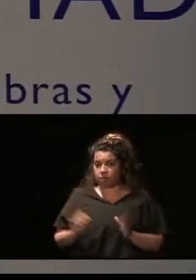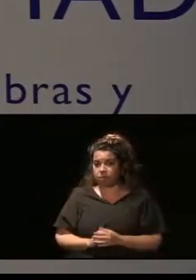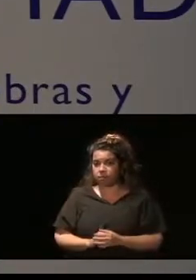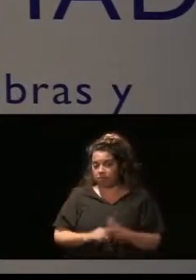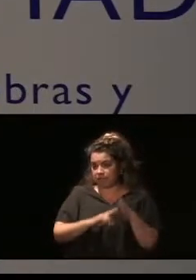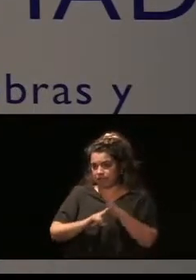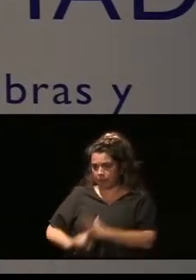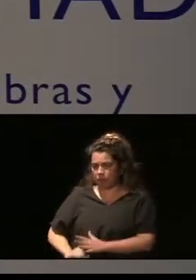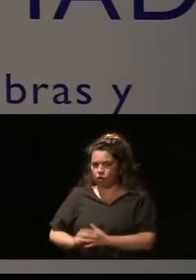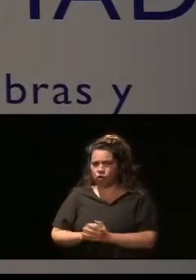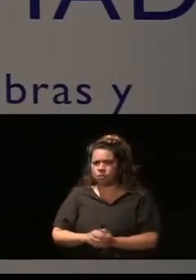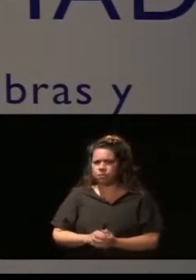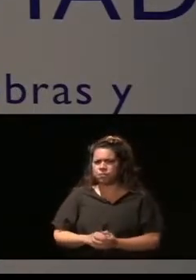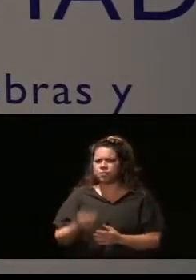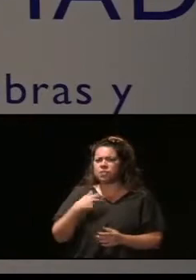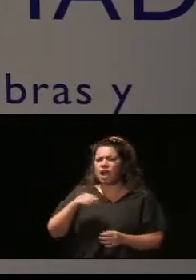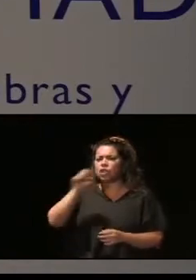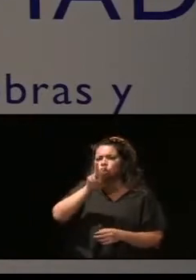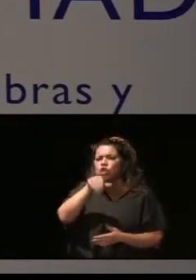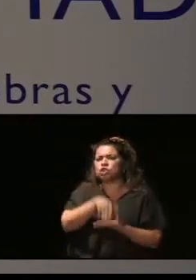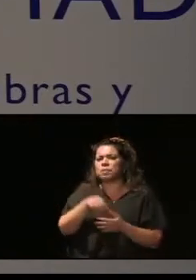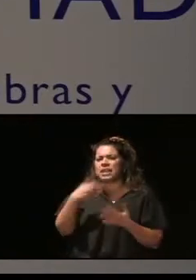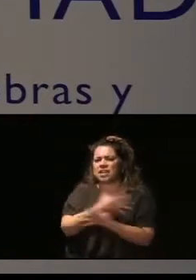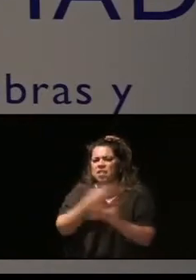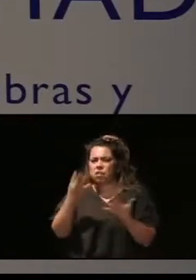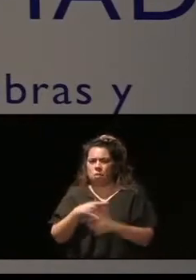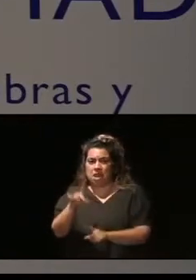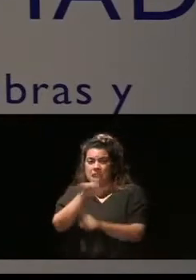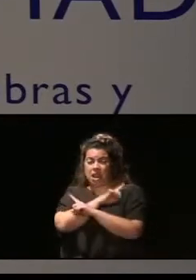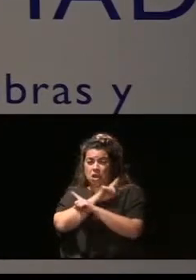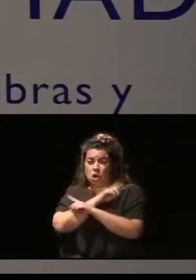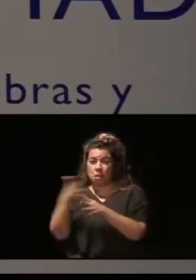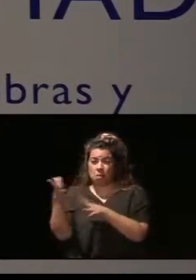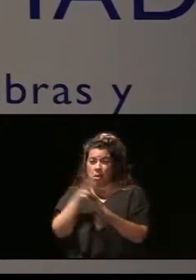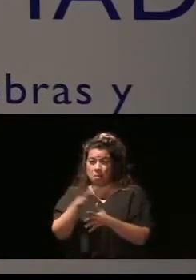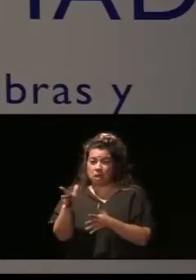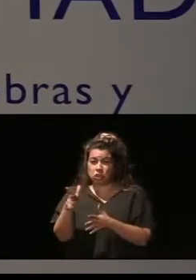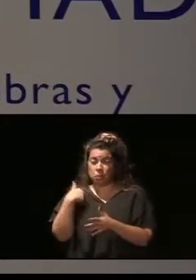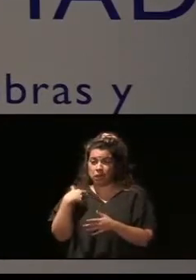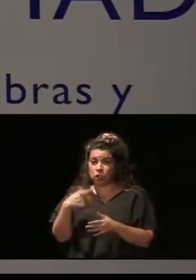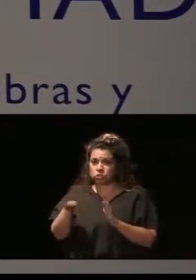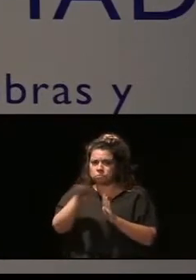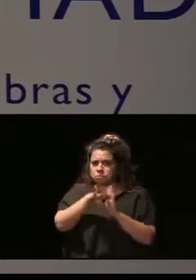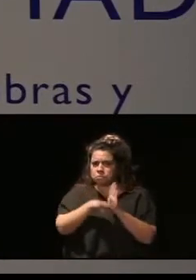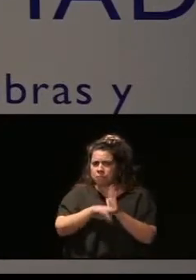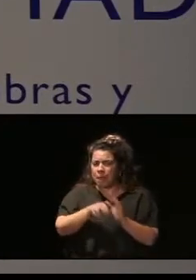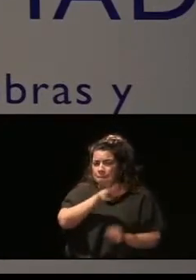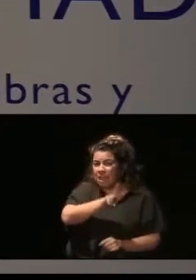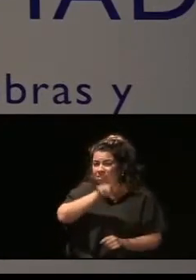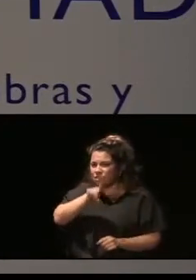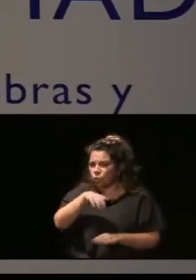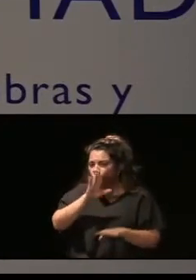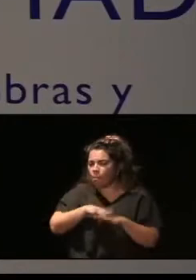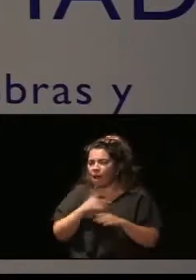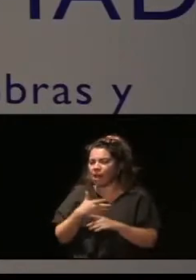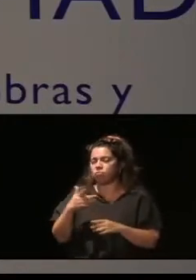En noviembre del año 2019, el Pleno de la Corporación aprobó 21 medidas para luchar contra la violencia machista. En estas